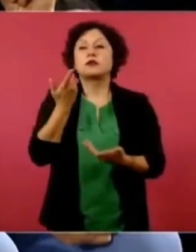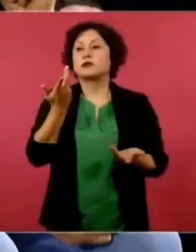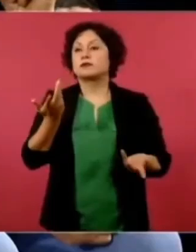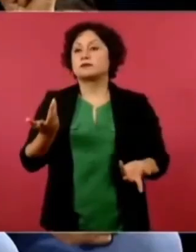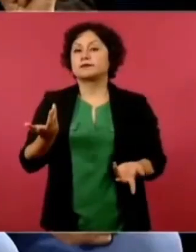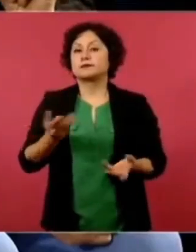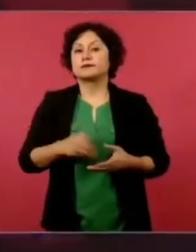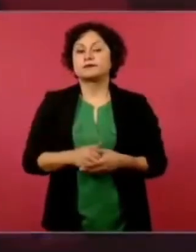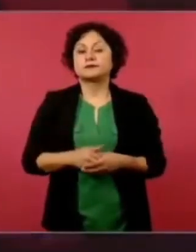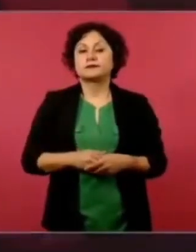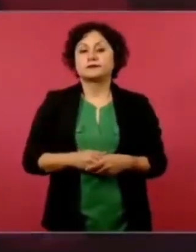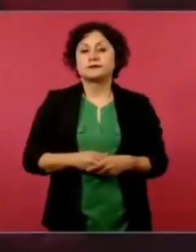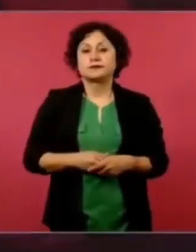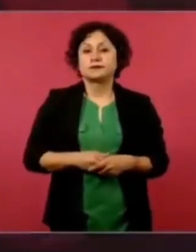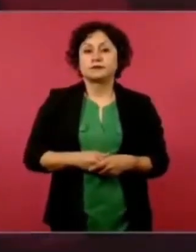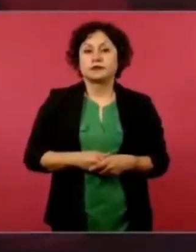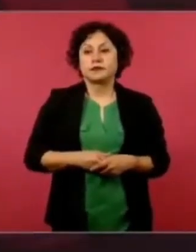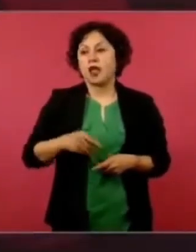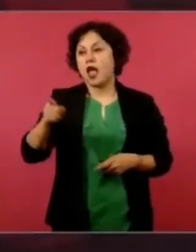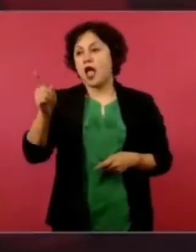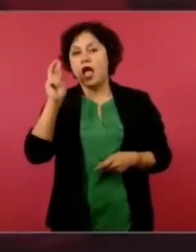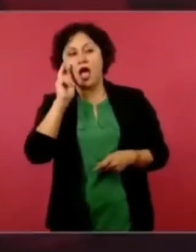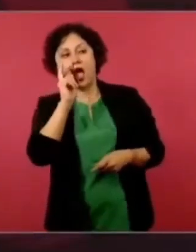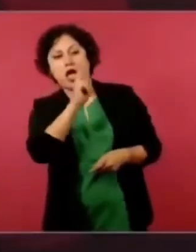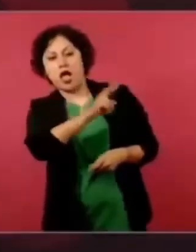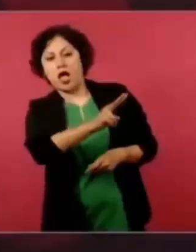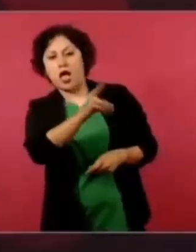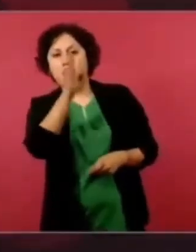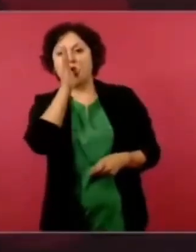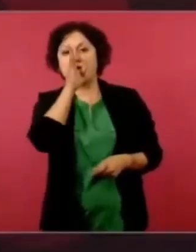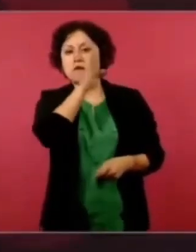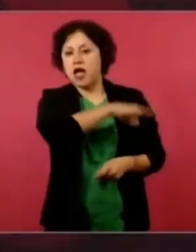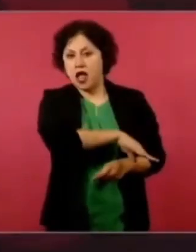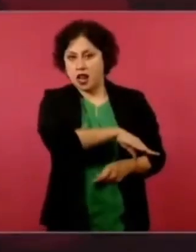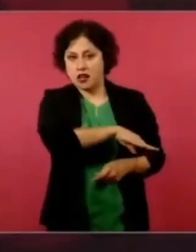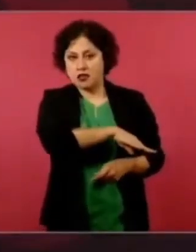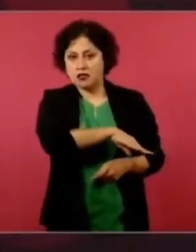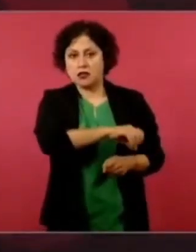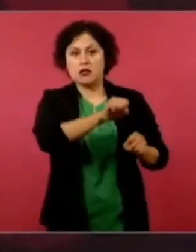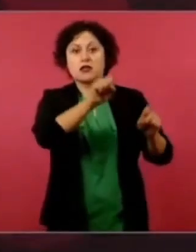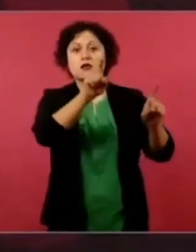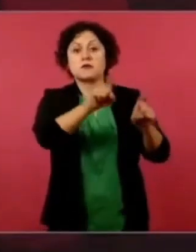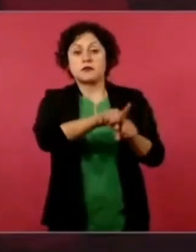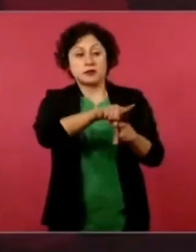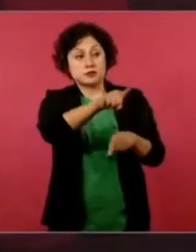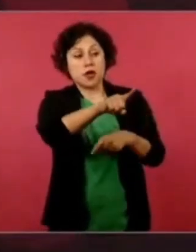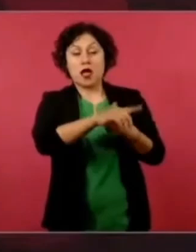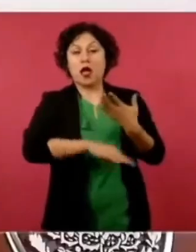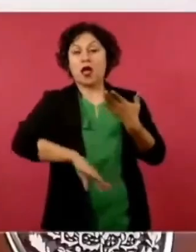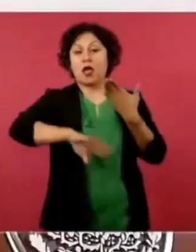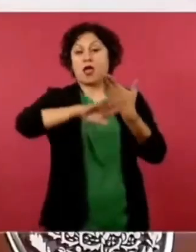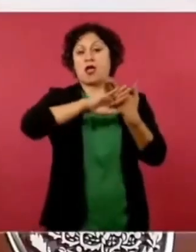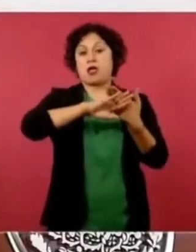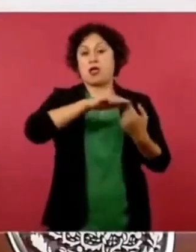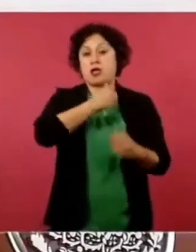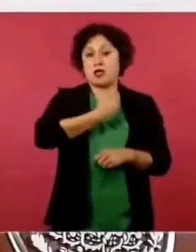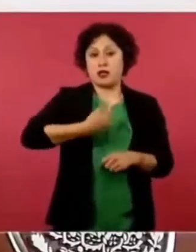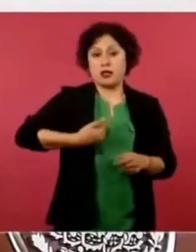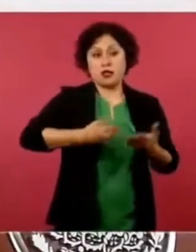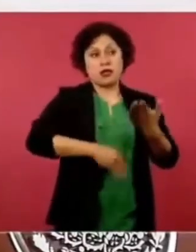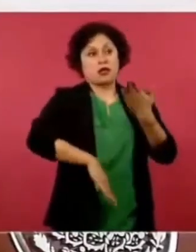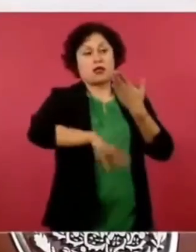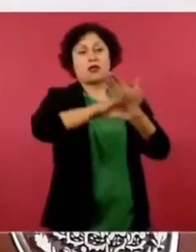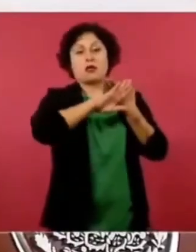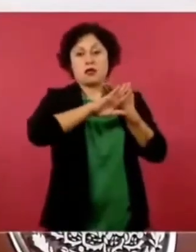hacer un juicio en contra del gobierno federal y en contra del presidente. Y lo